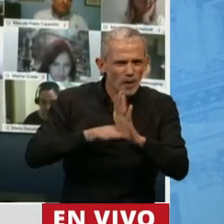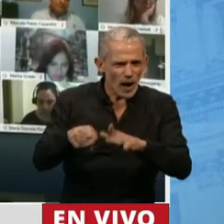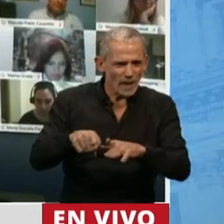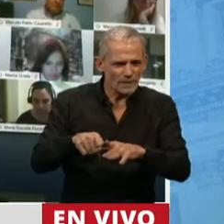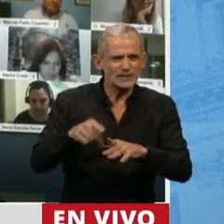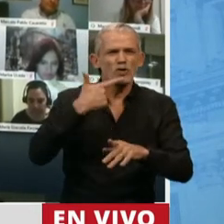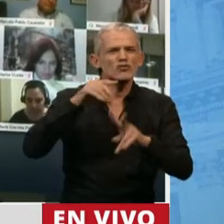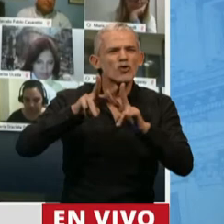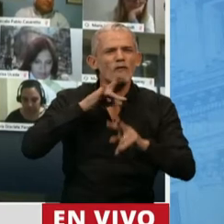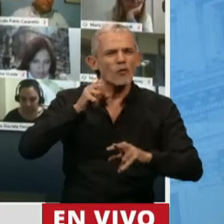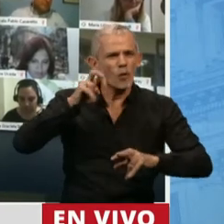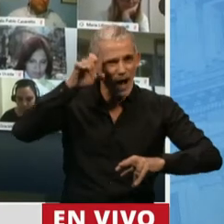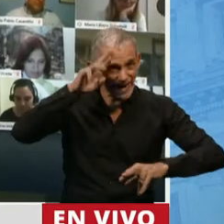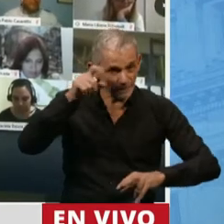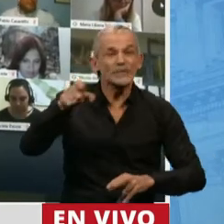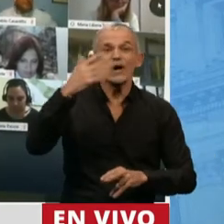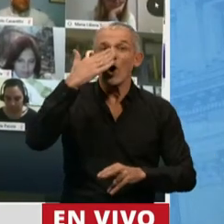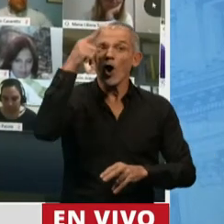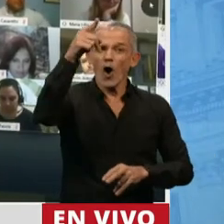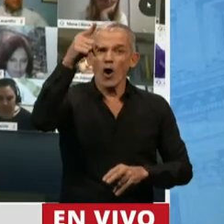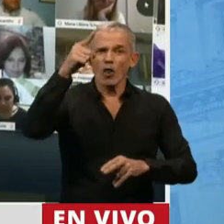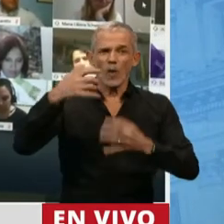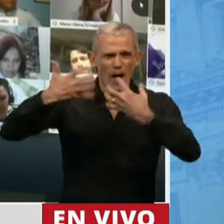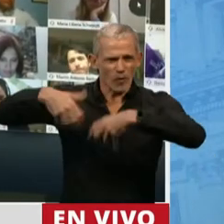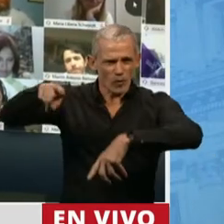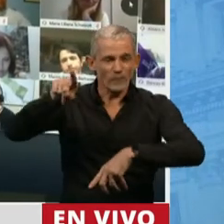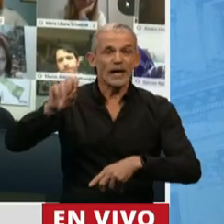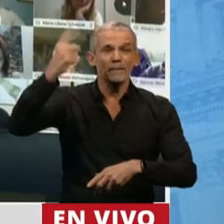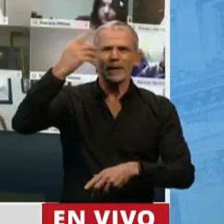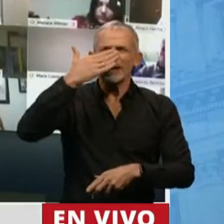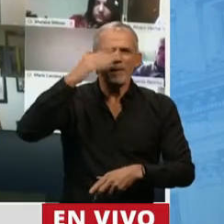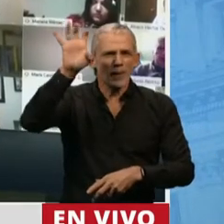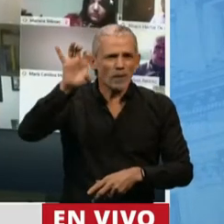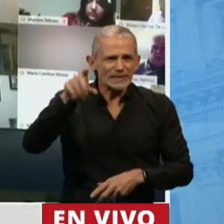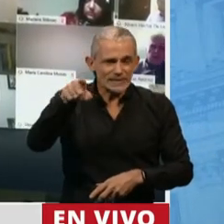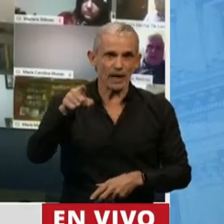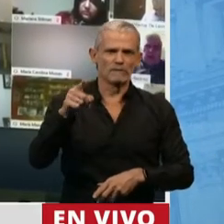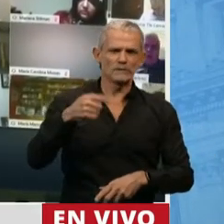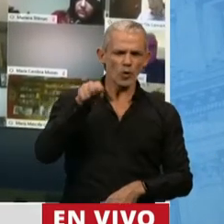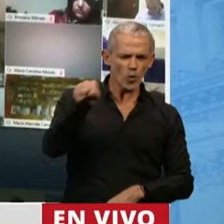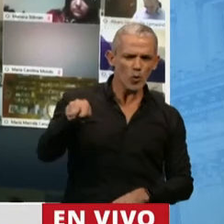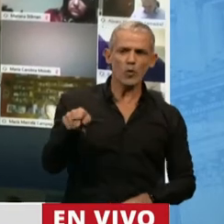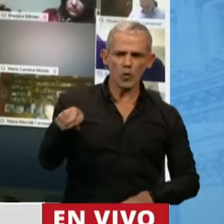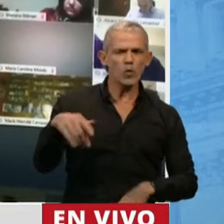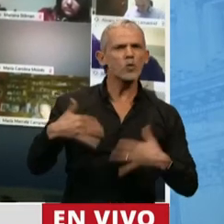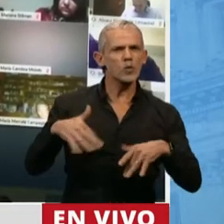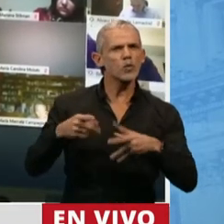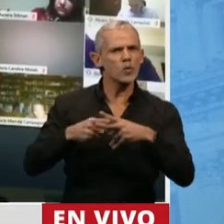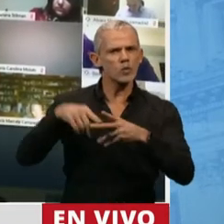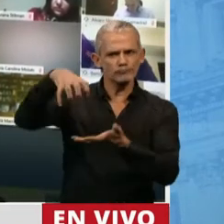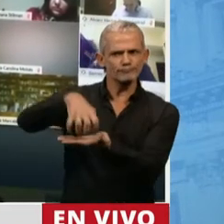antecedente en la provincia de Córdoba, la primera provincia que ve en esta